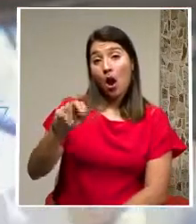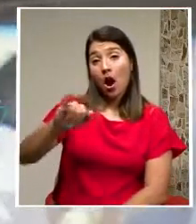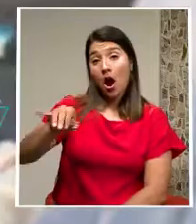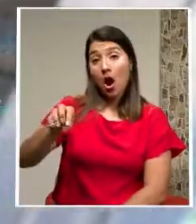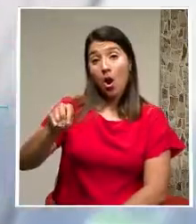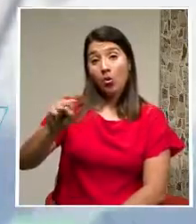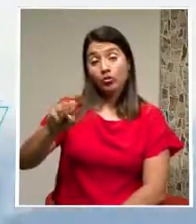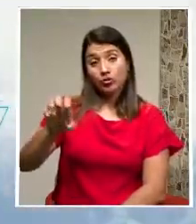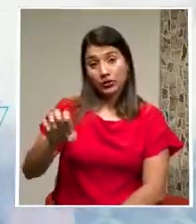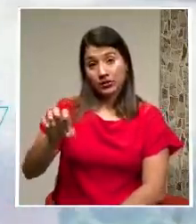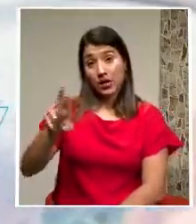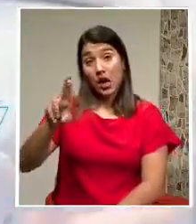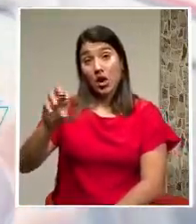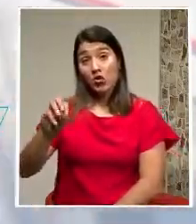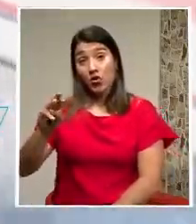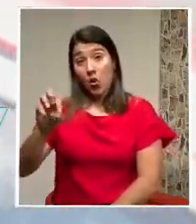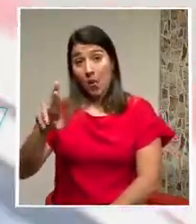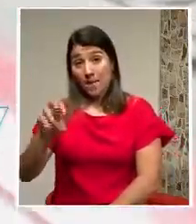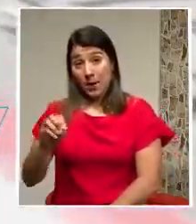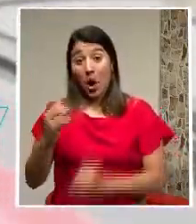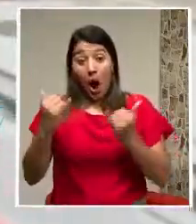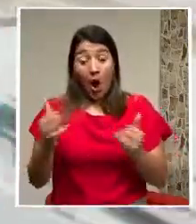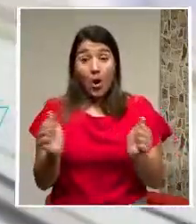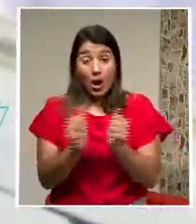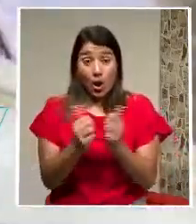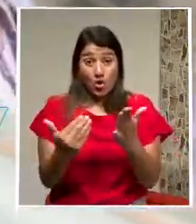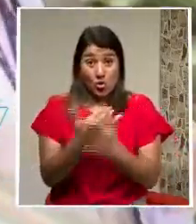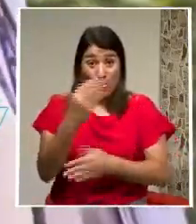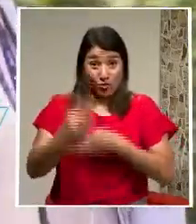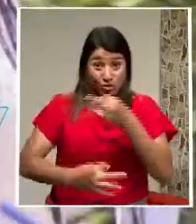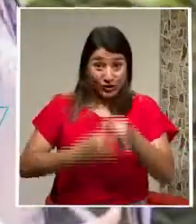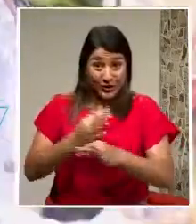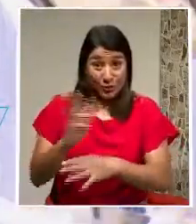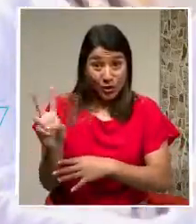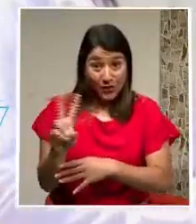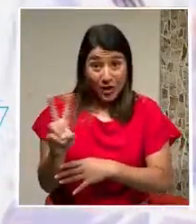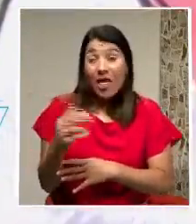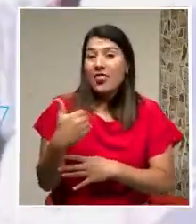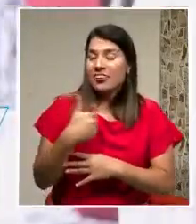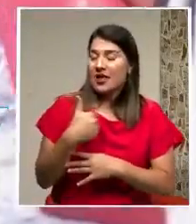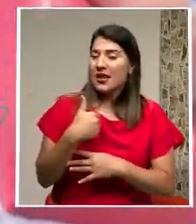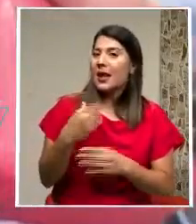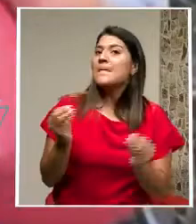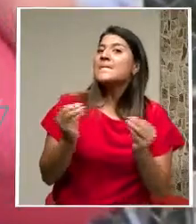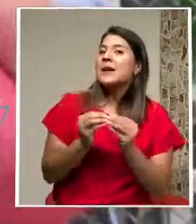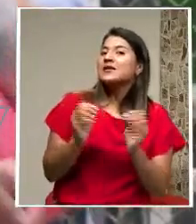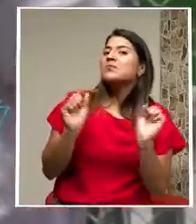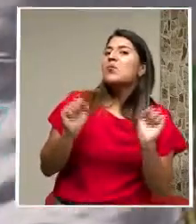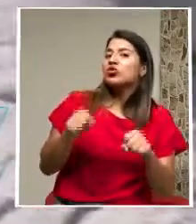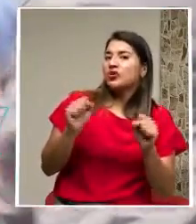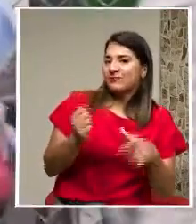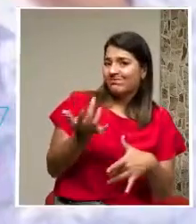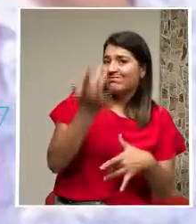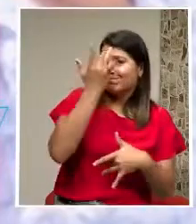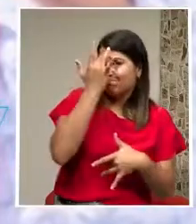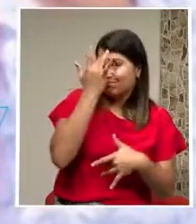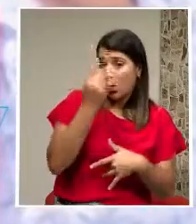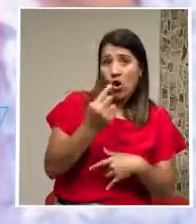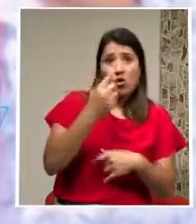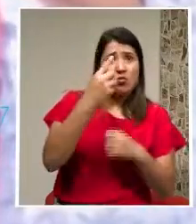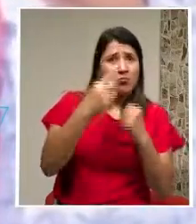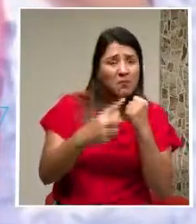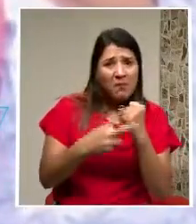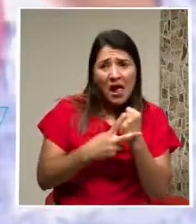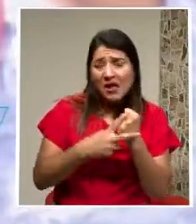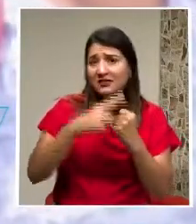explicó que ahora con las nuevas variantes Hay más probabilidad de contagiarse incluso más de dos veces El especialista agregó que